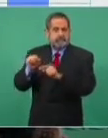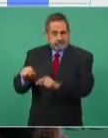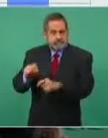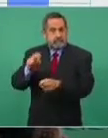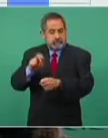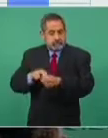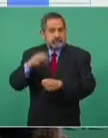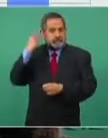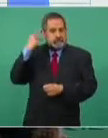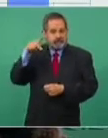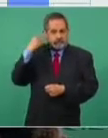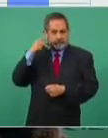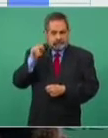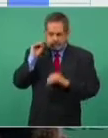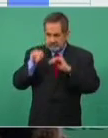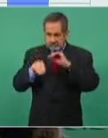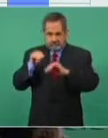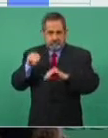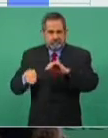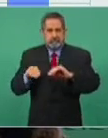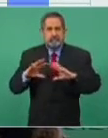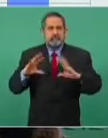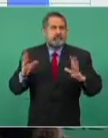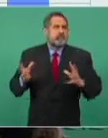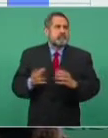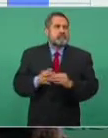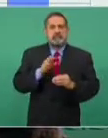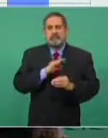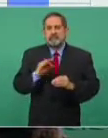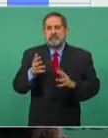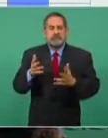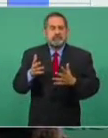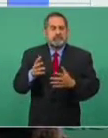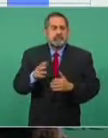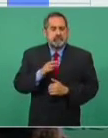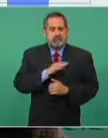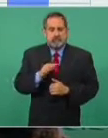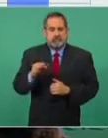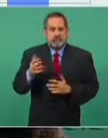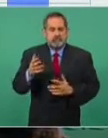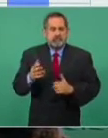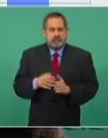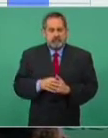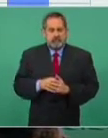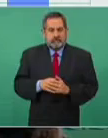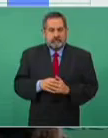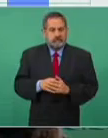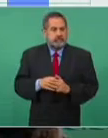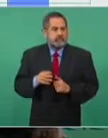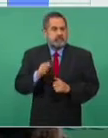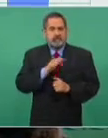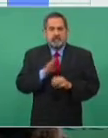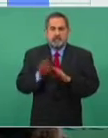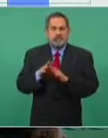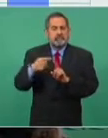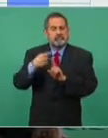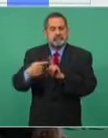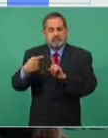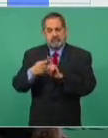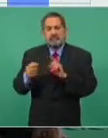Ya debemos de llevar ahí como la mitad